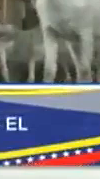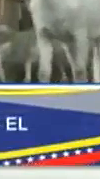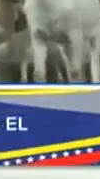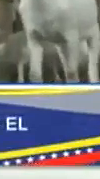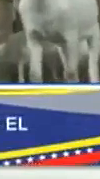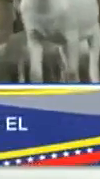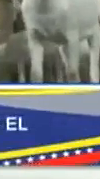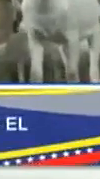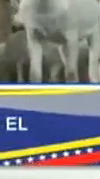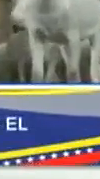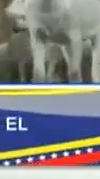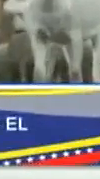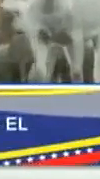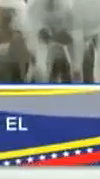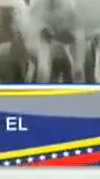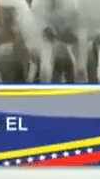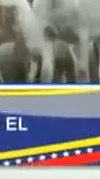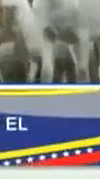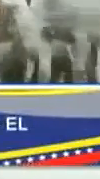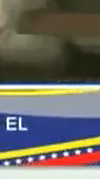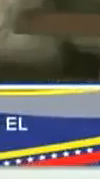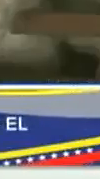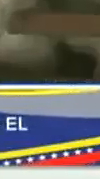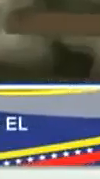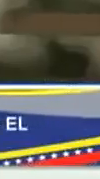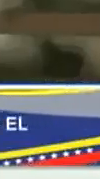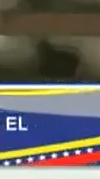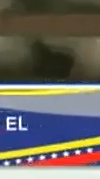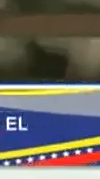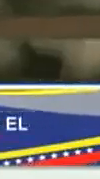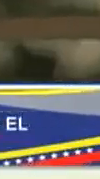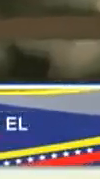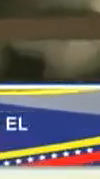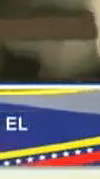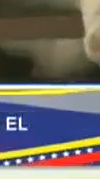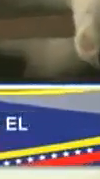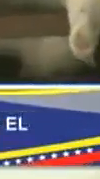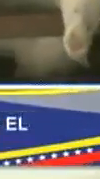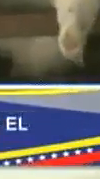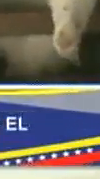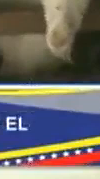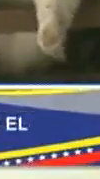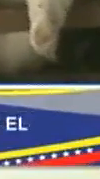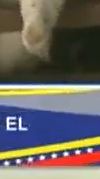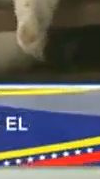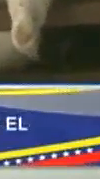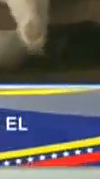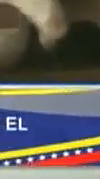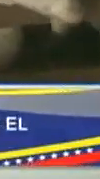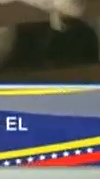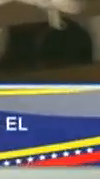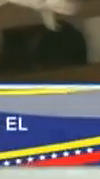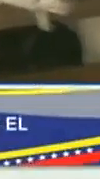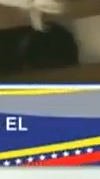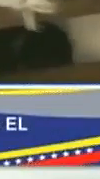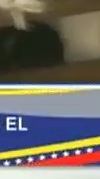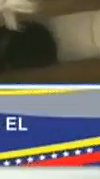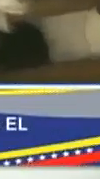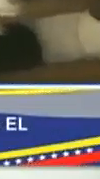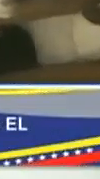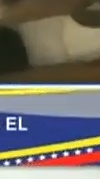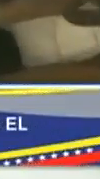presidente, darle nuestra parte feliz año. De verdad, este crecimiento que usted ve hoy aquí en esta unidad de producción y a lo largo ancho del país